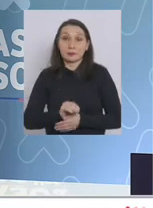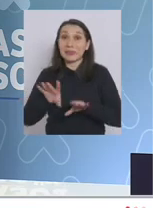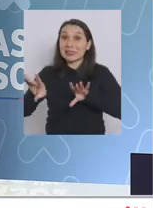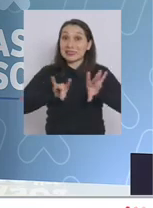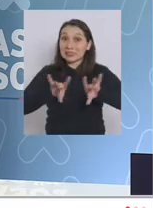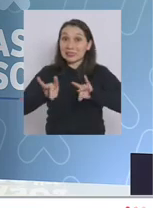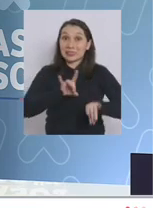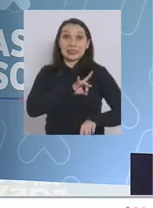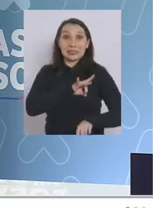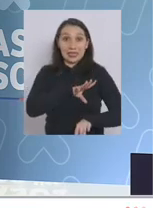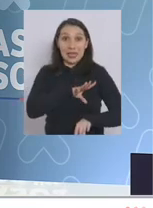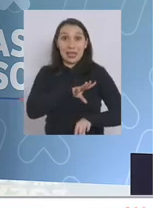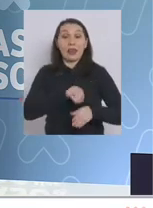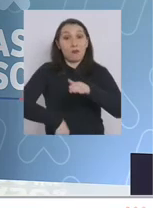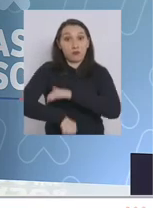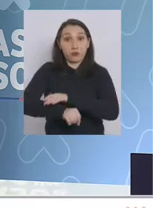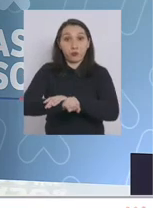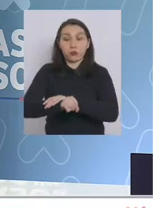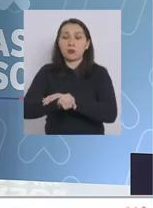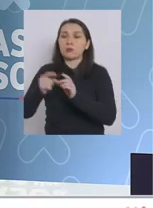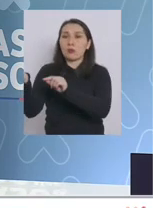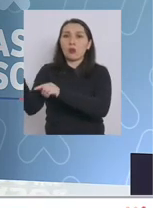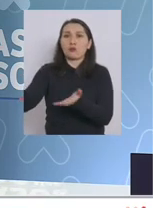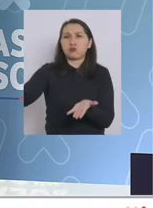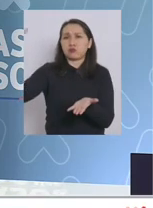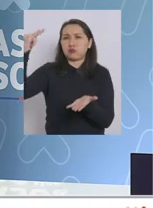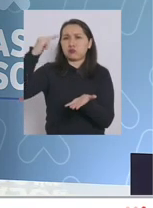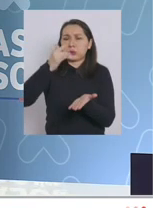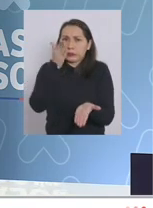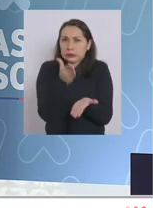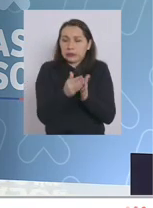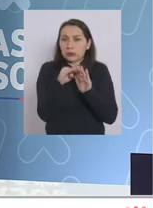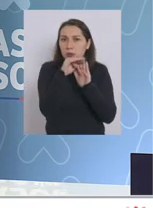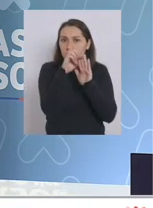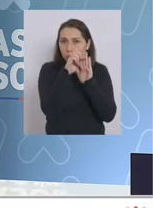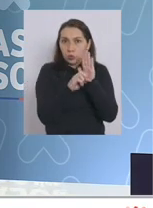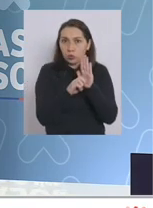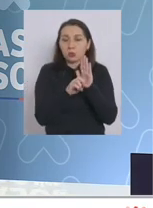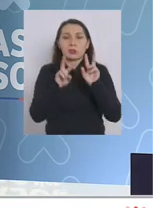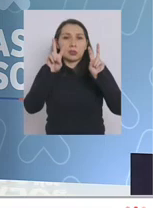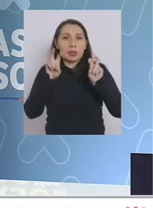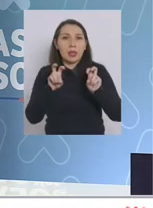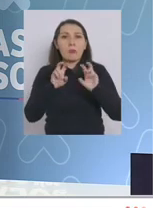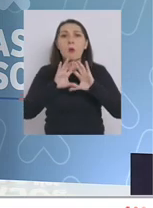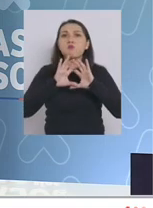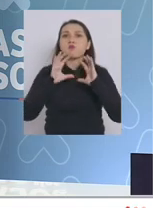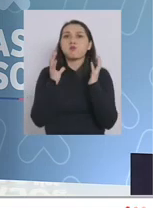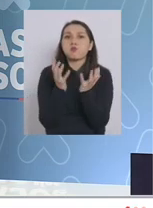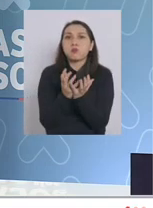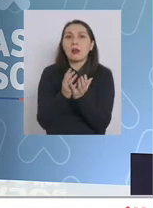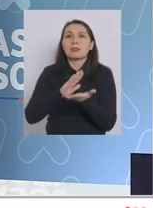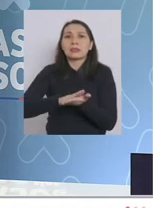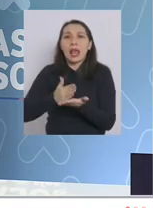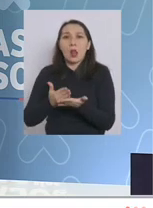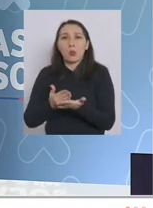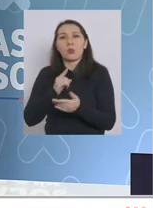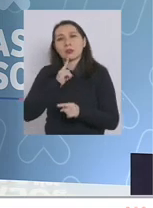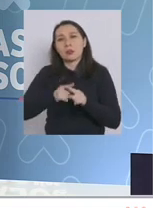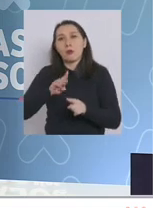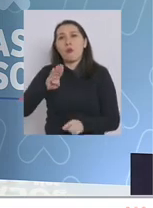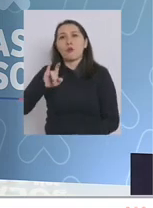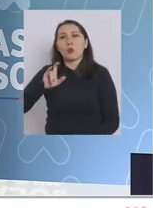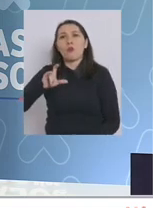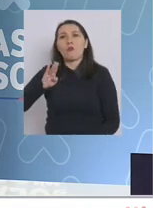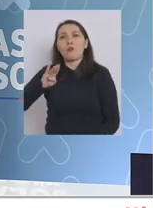selección chilena va a retornar bajo un estricto protocolo sanitario definido en un concepto de burbuja sanitaria el cual ha sido